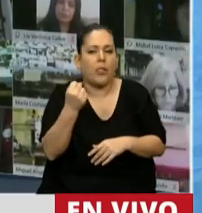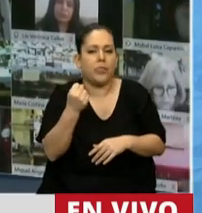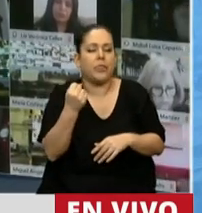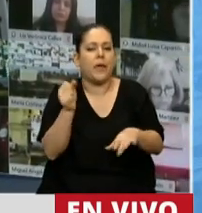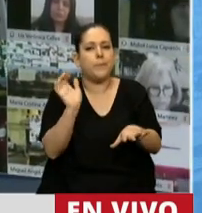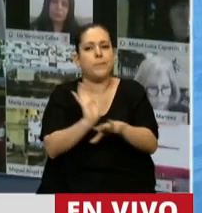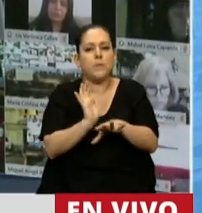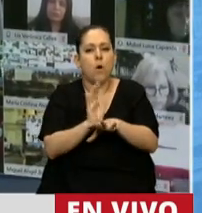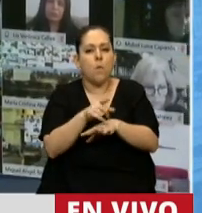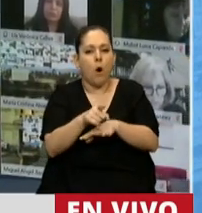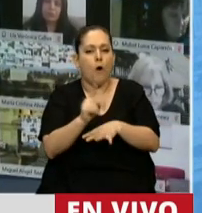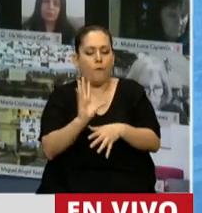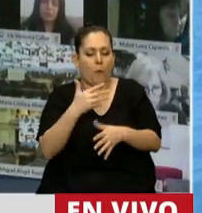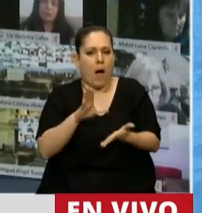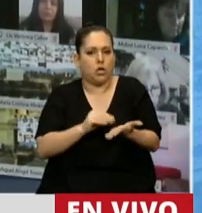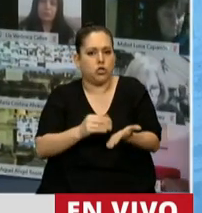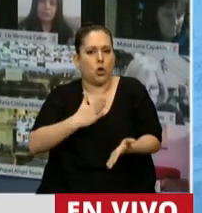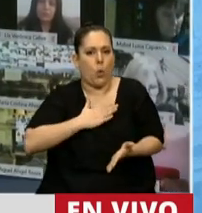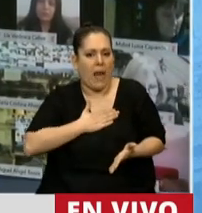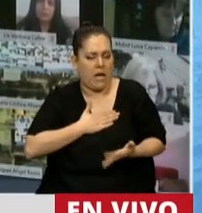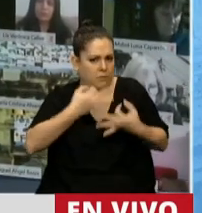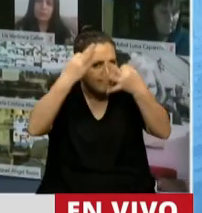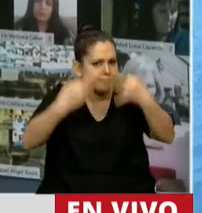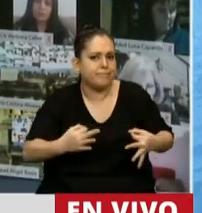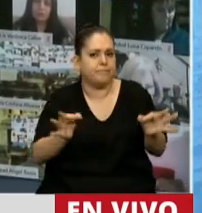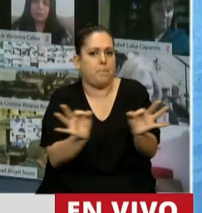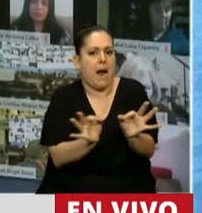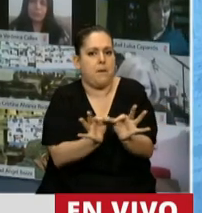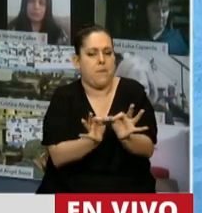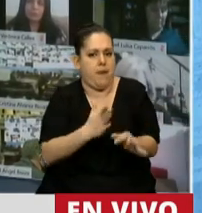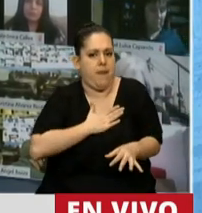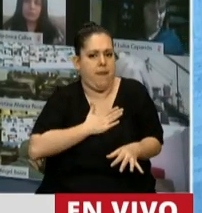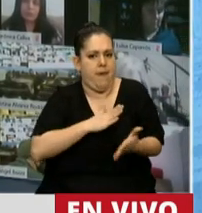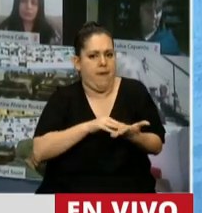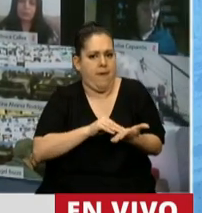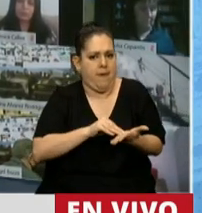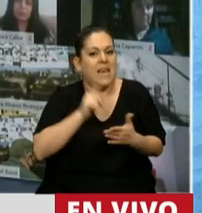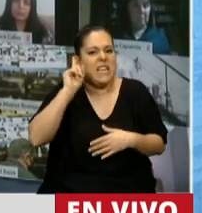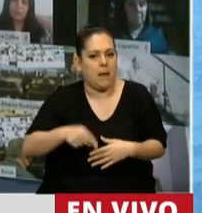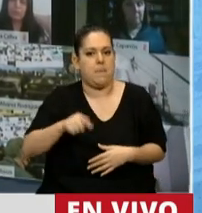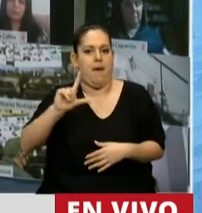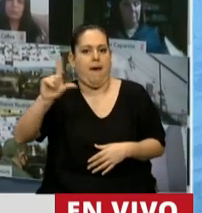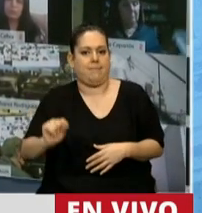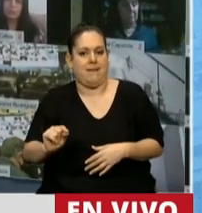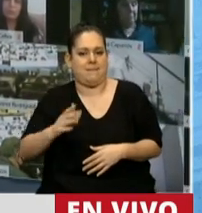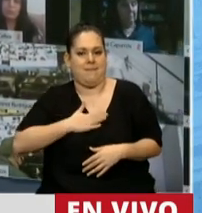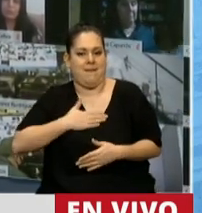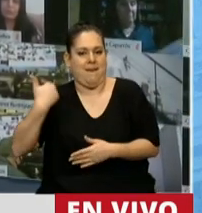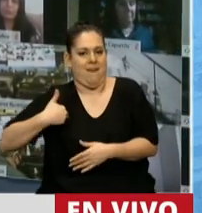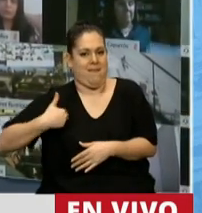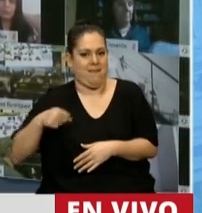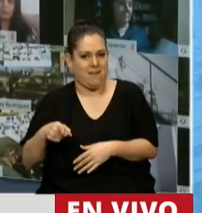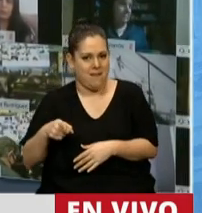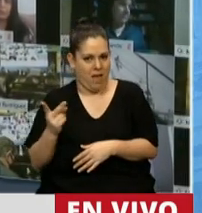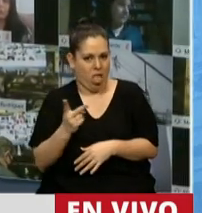reivindicó nuestra soberanía sobre las Islas Malvinas y la Antártida, sino que también se